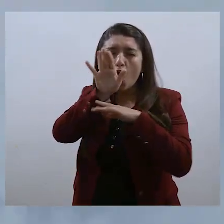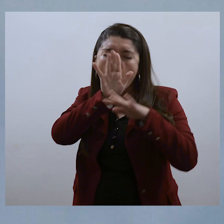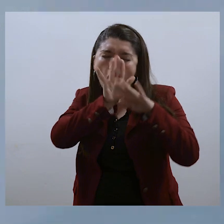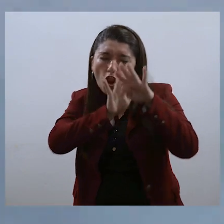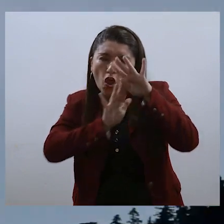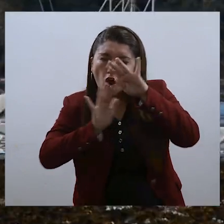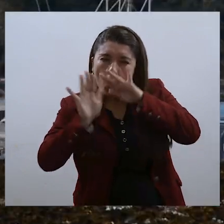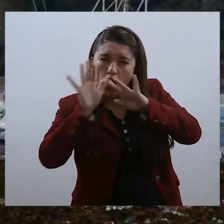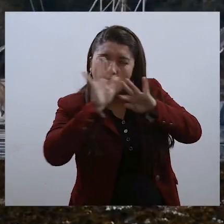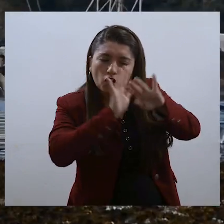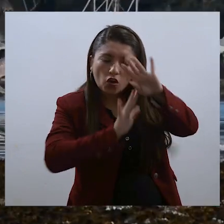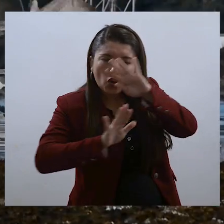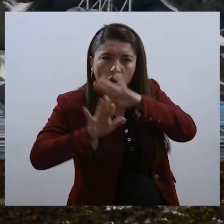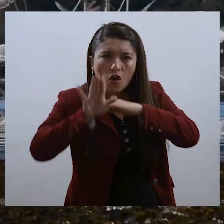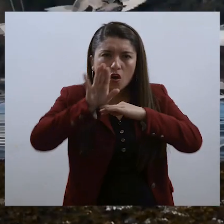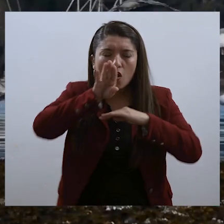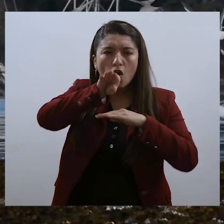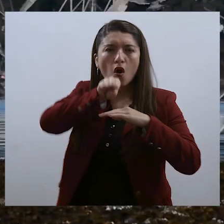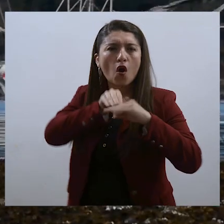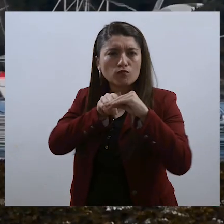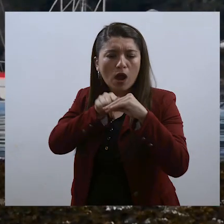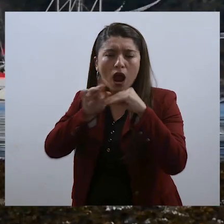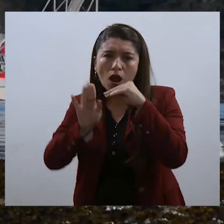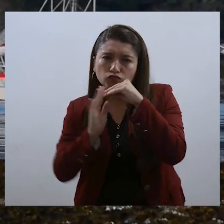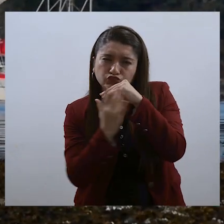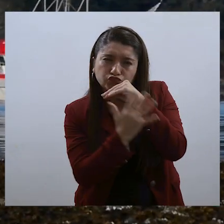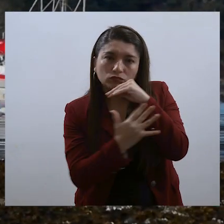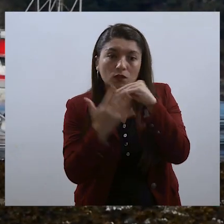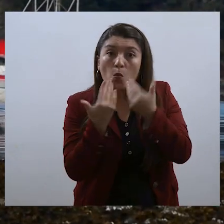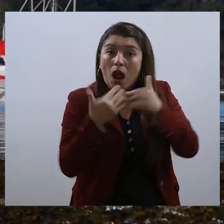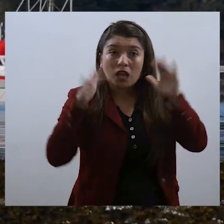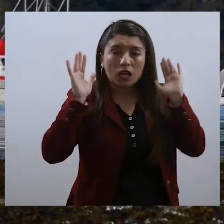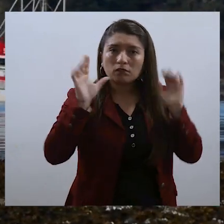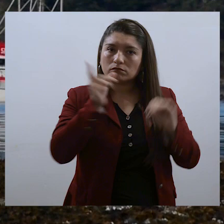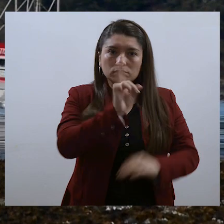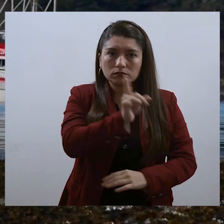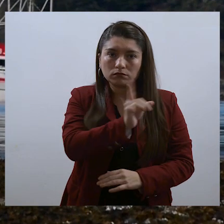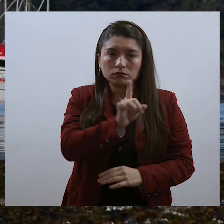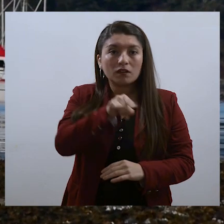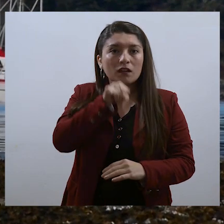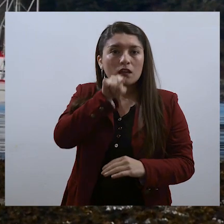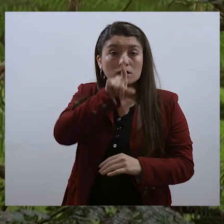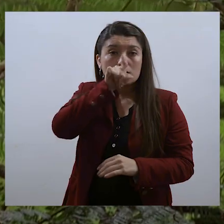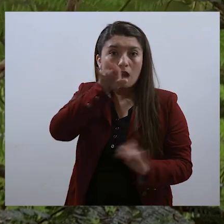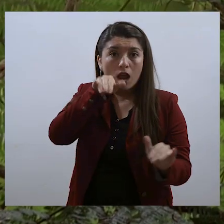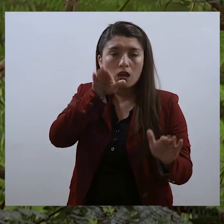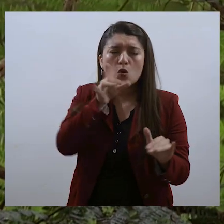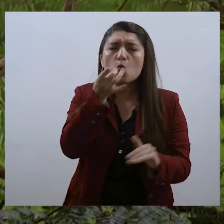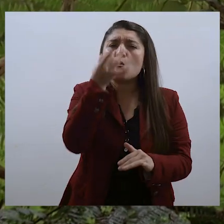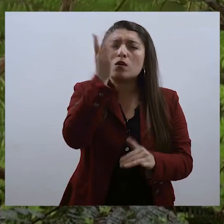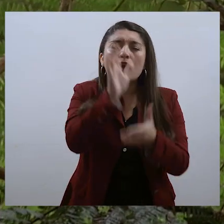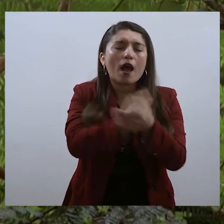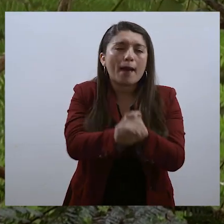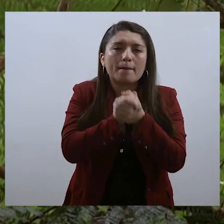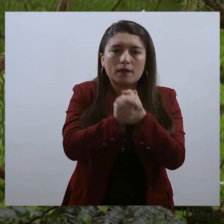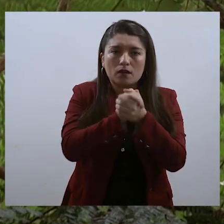Pero no es cualquier pájaro. Porque este pájaro es el único amigo del